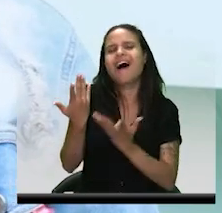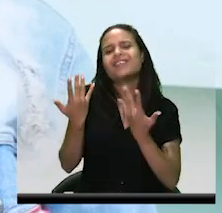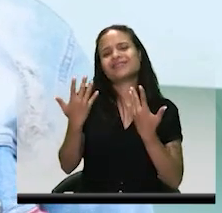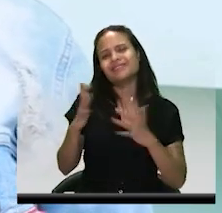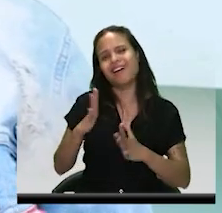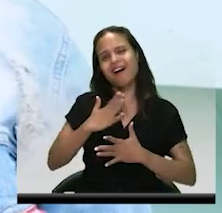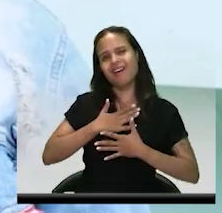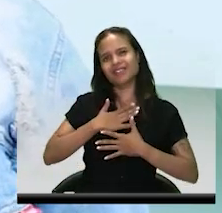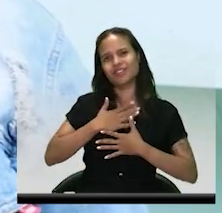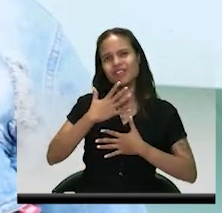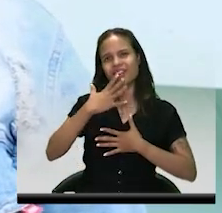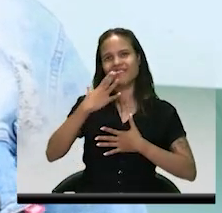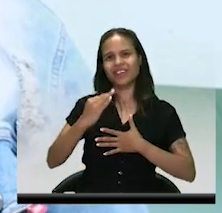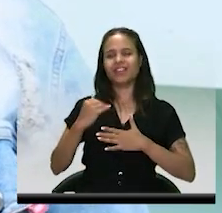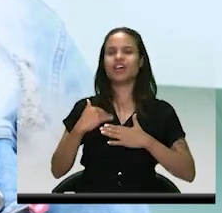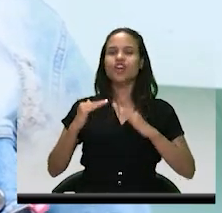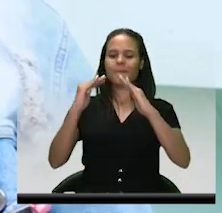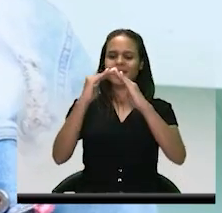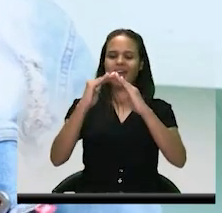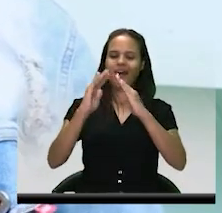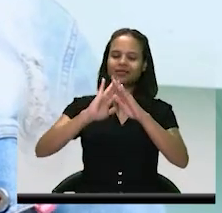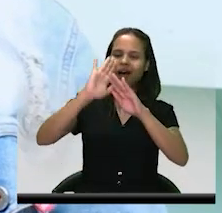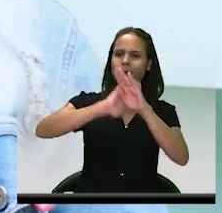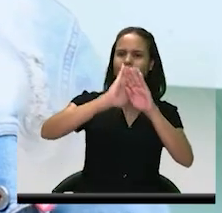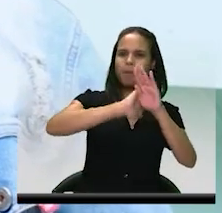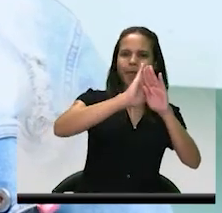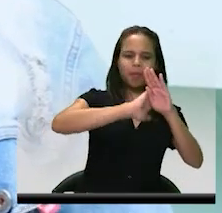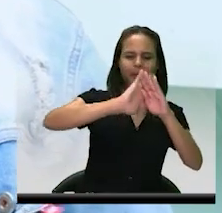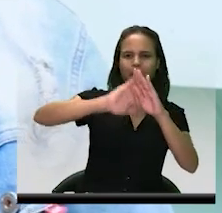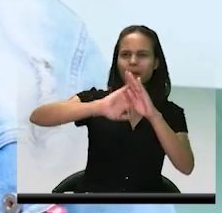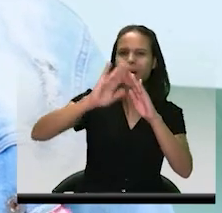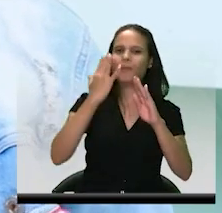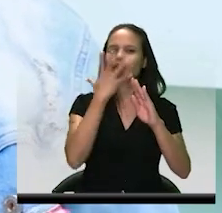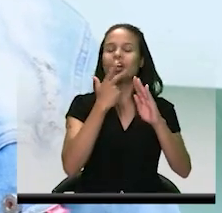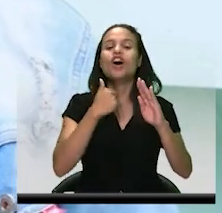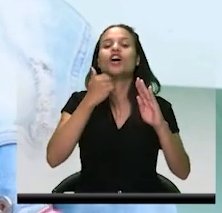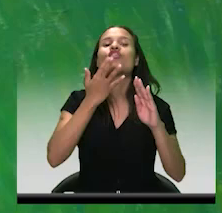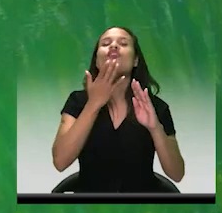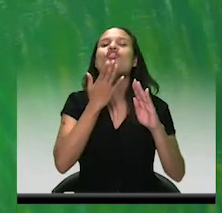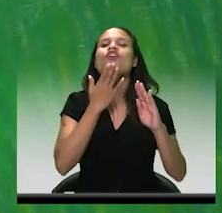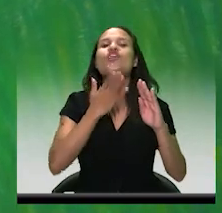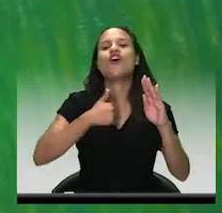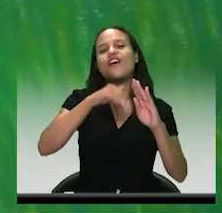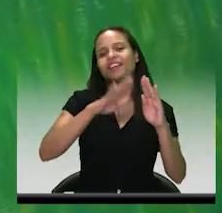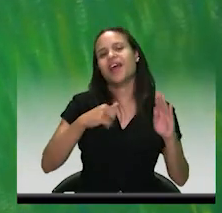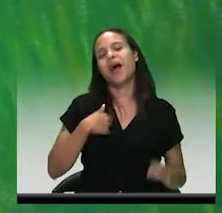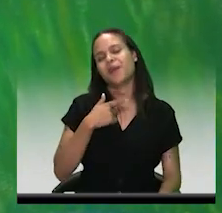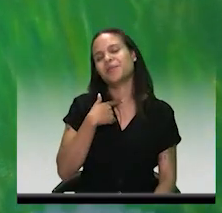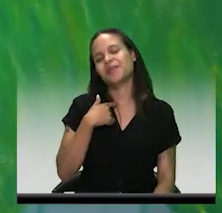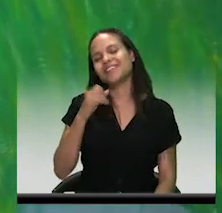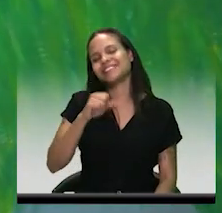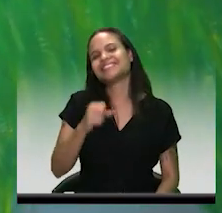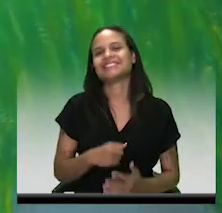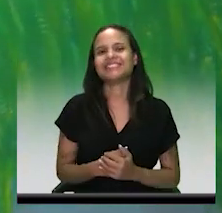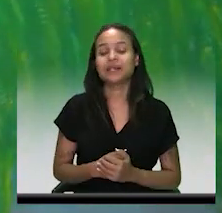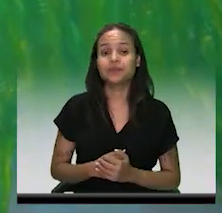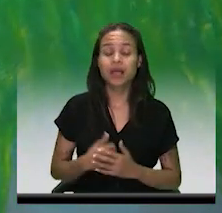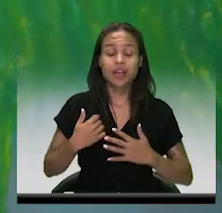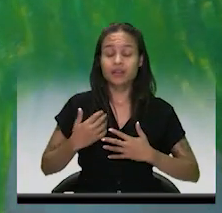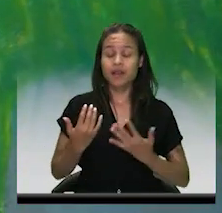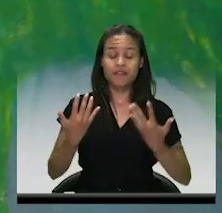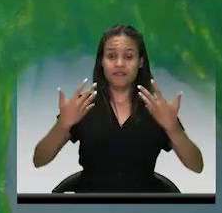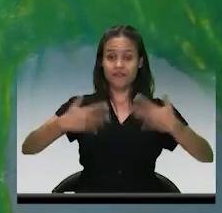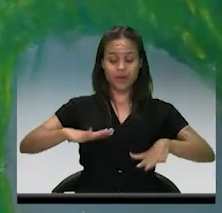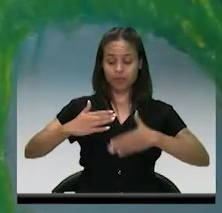revocada la fachada completa y en un tono de color que me gustó mucho. Ya haber terminado todo el